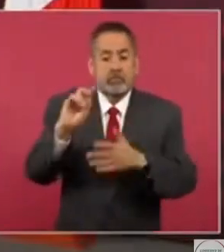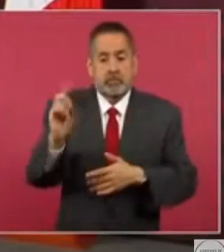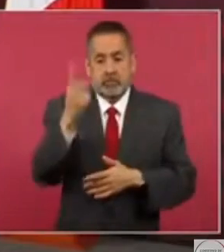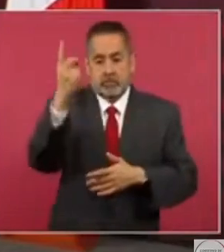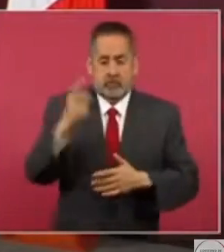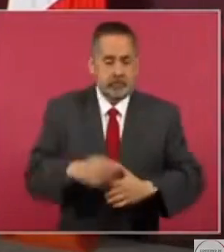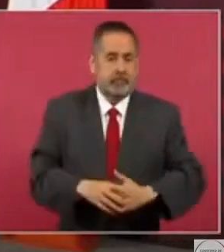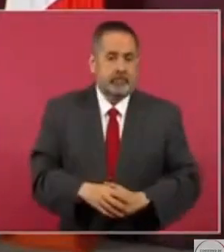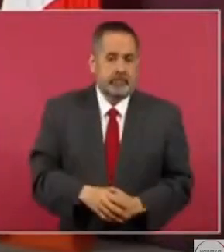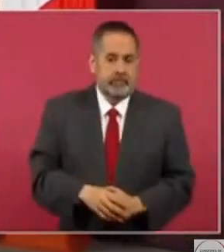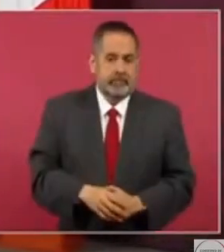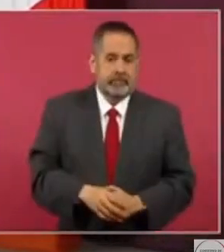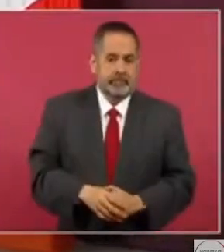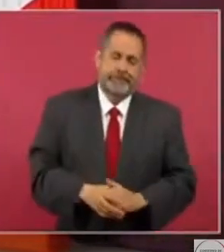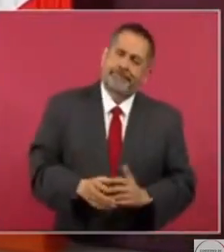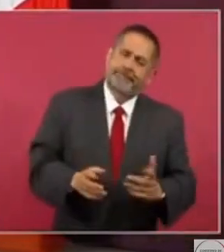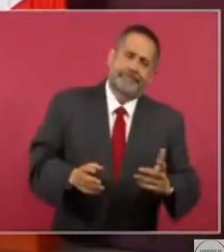no,